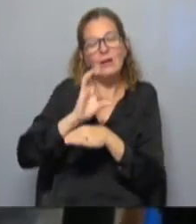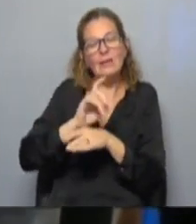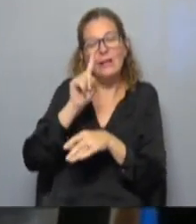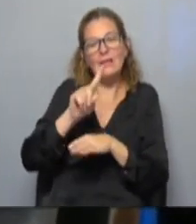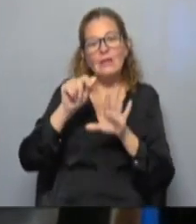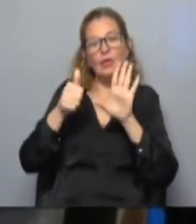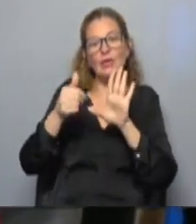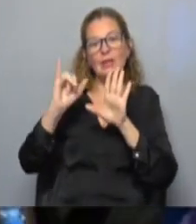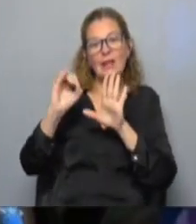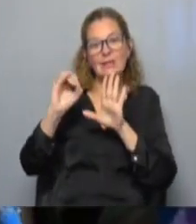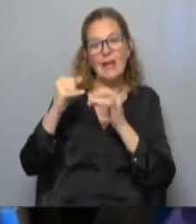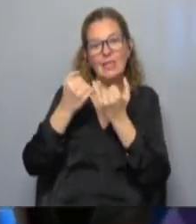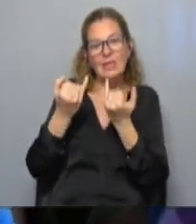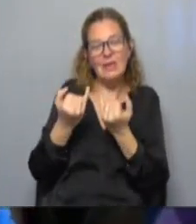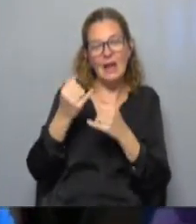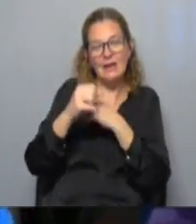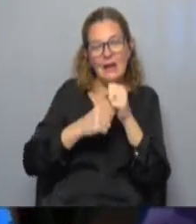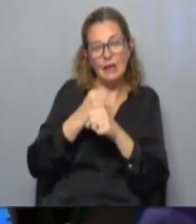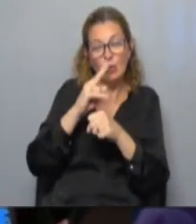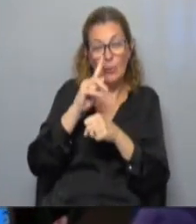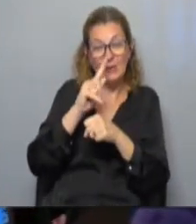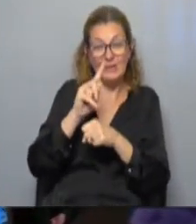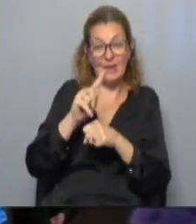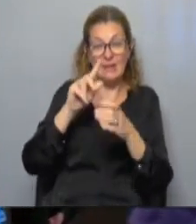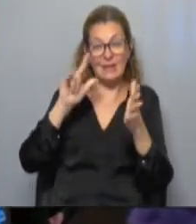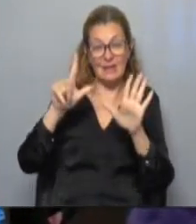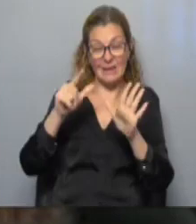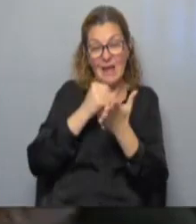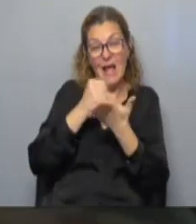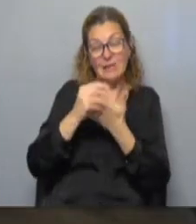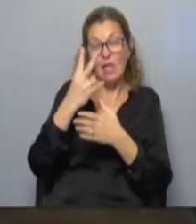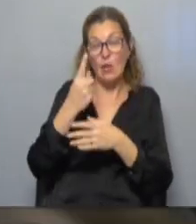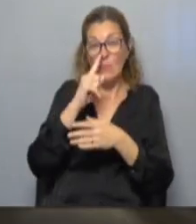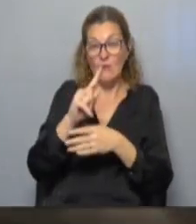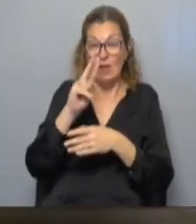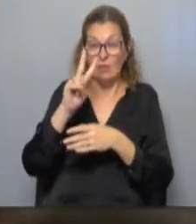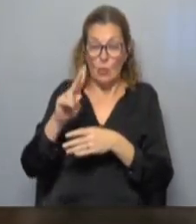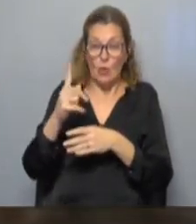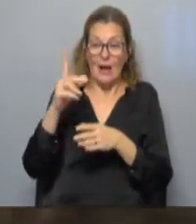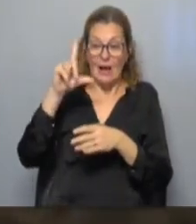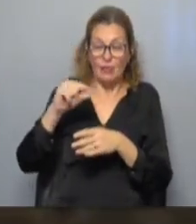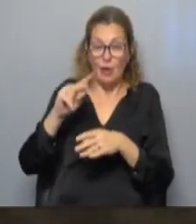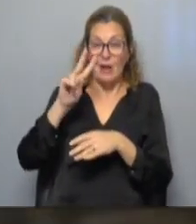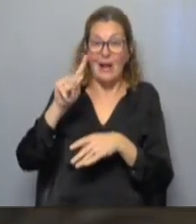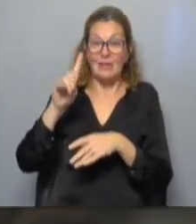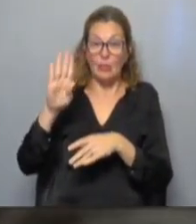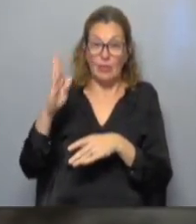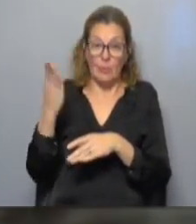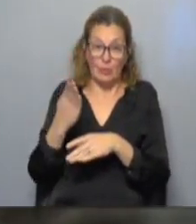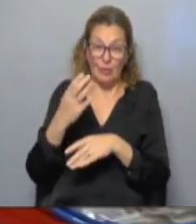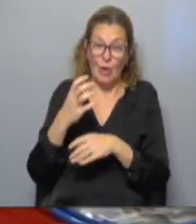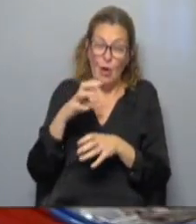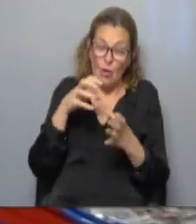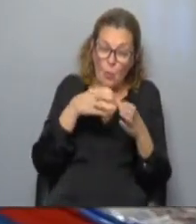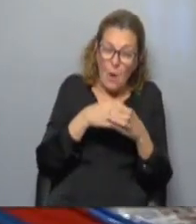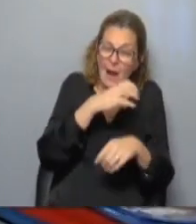160. Entre 2017 y 2021, la tasa de asistencia cayó 14% y 20% en los contextos críticos.